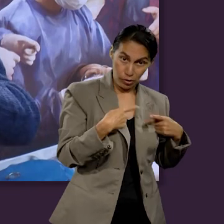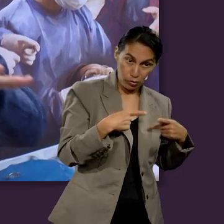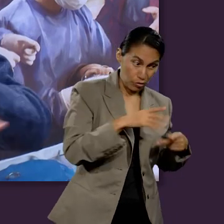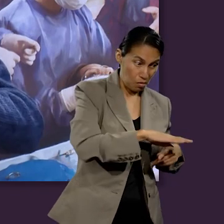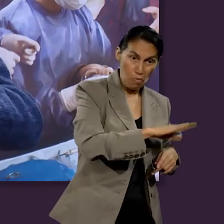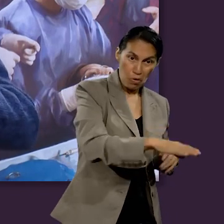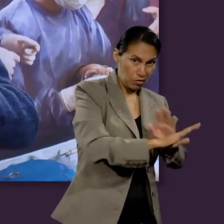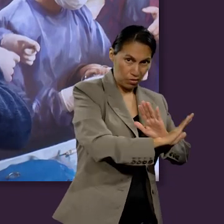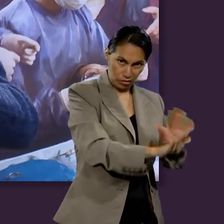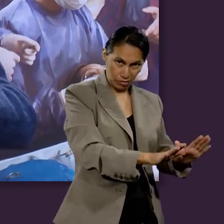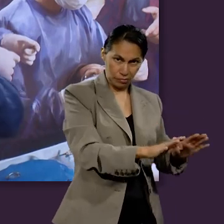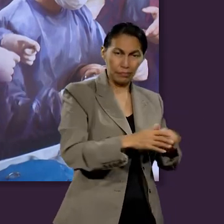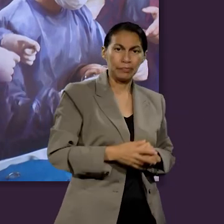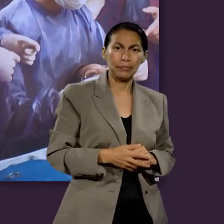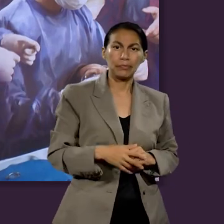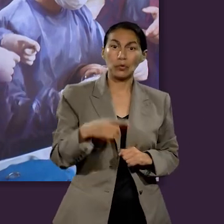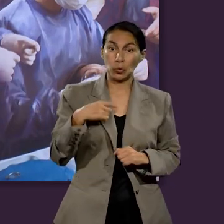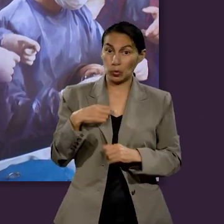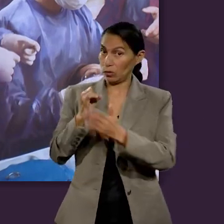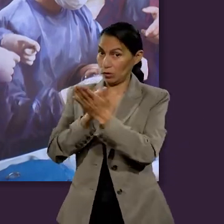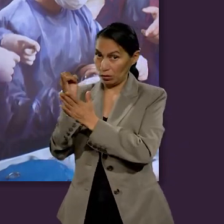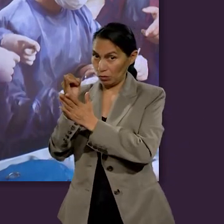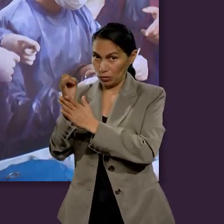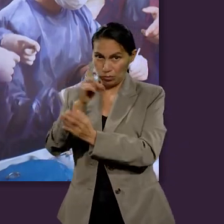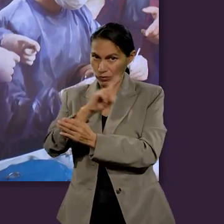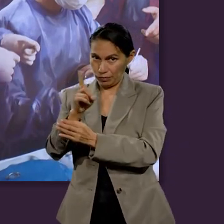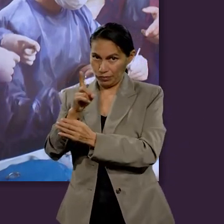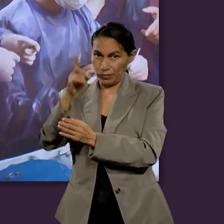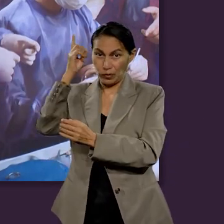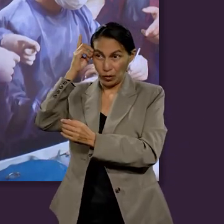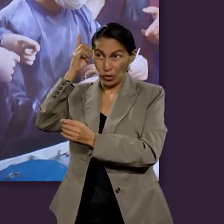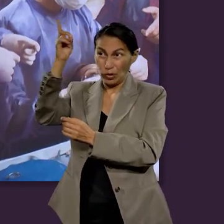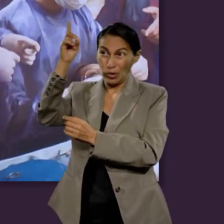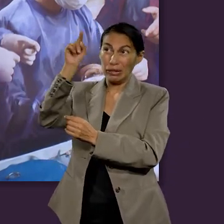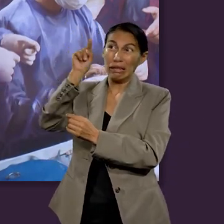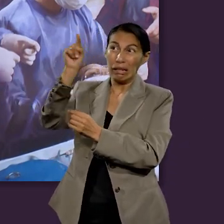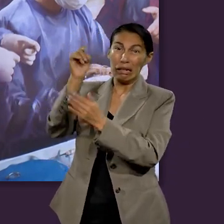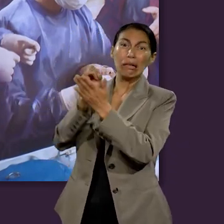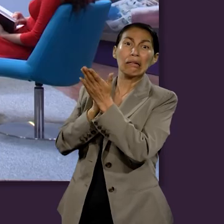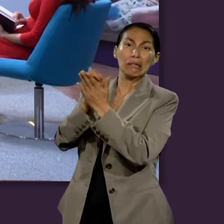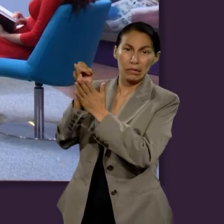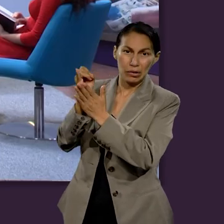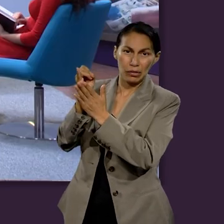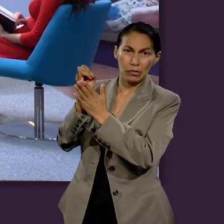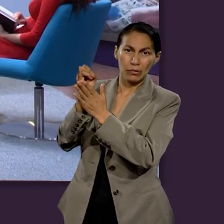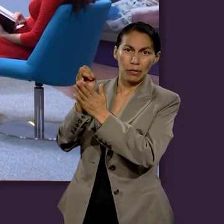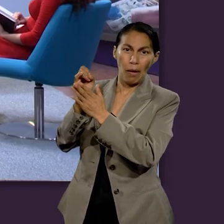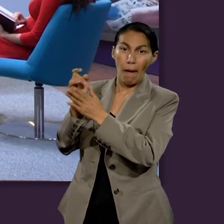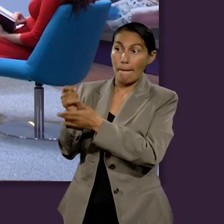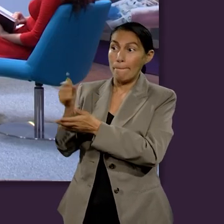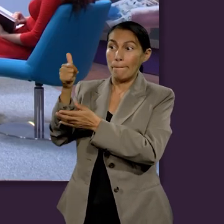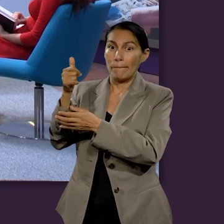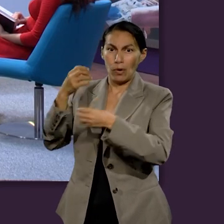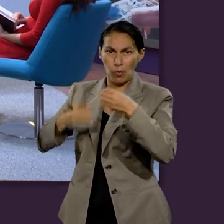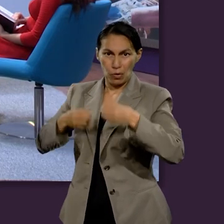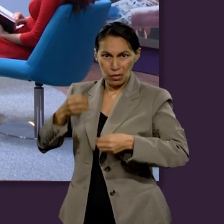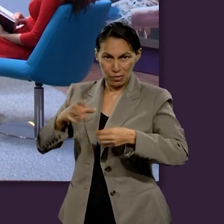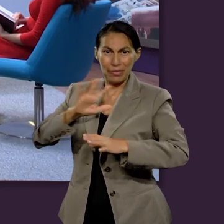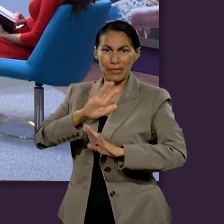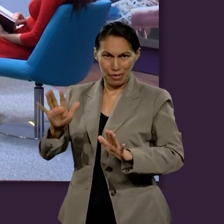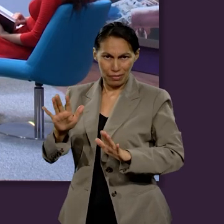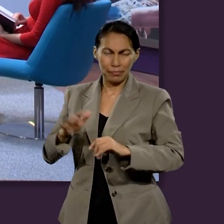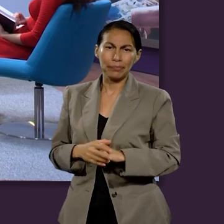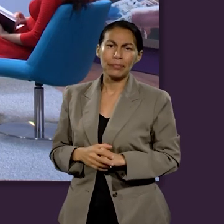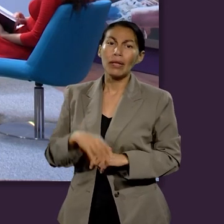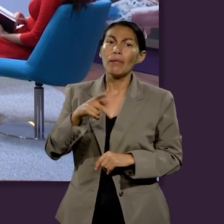gente aquí en la tierra muerta. No estamos ahí para decidir eso. Dios ya lo decidió. Ya hubo la primera parte del juicio.